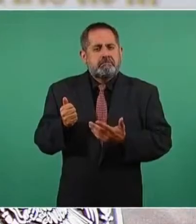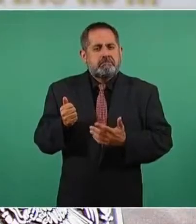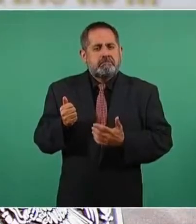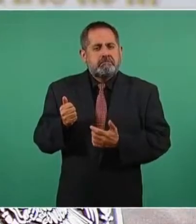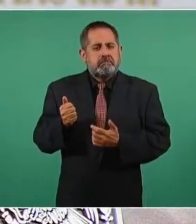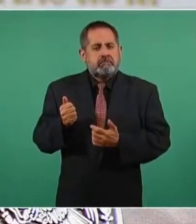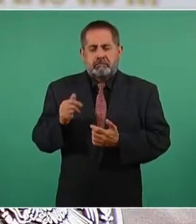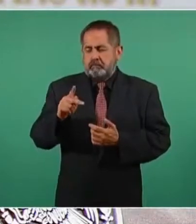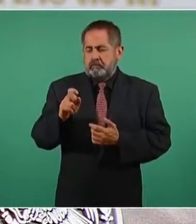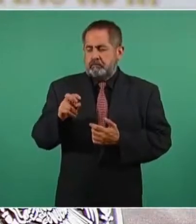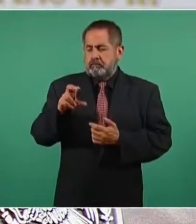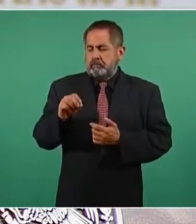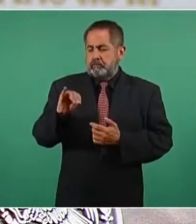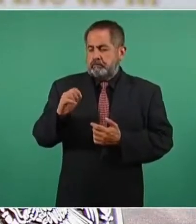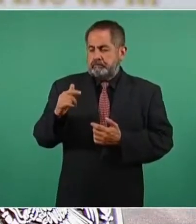Pedro Miguel